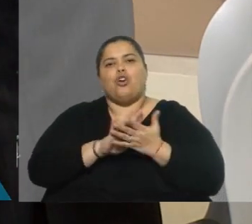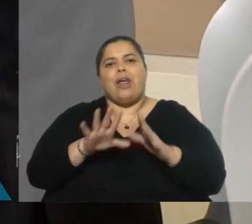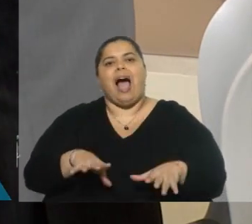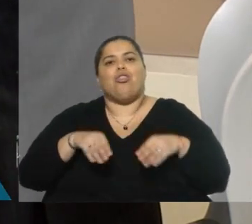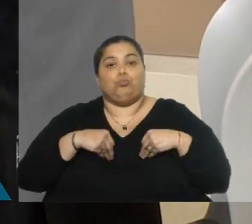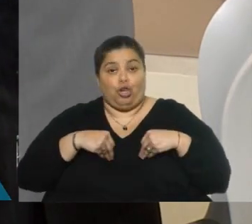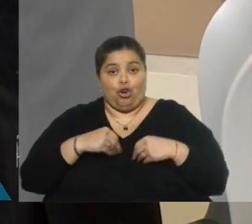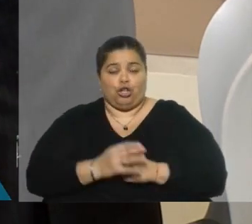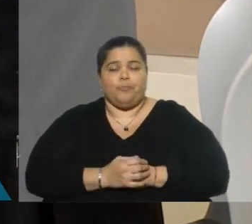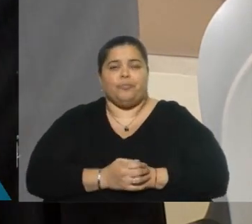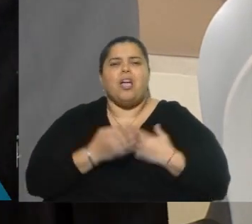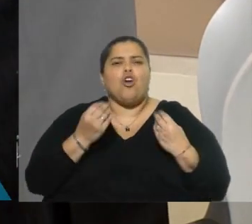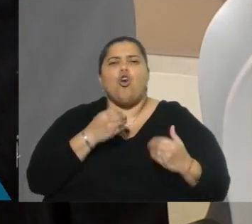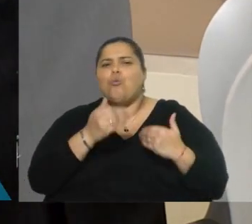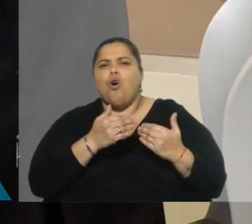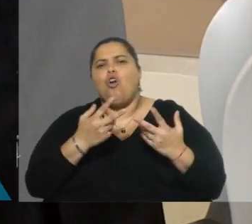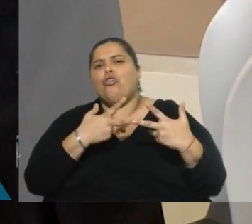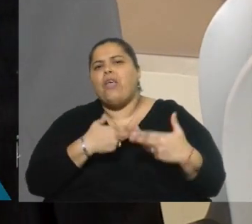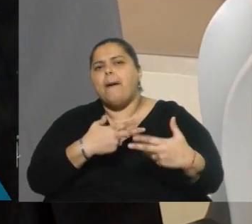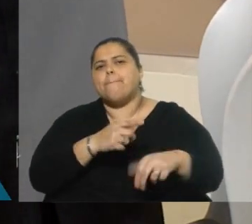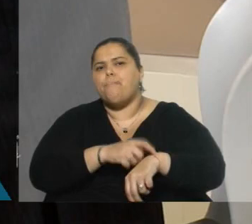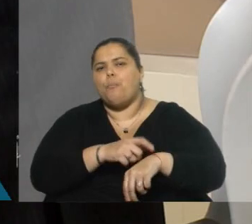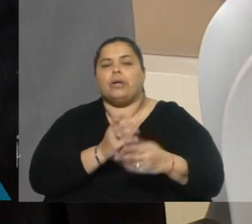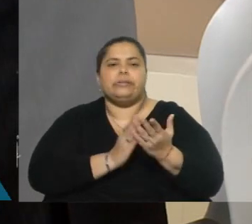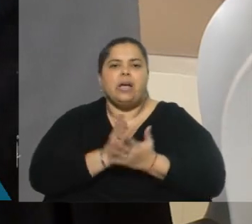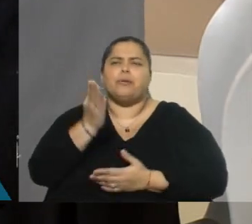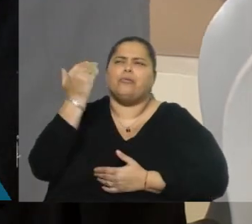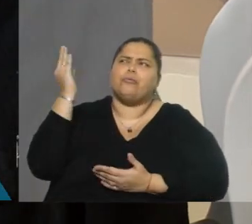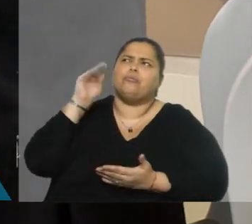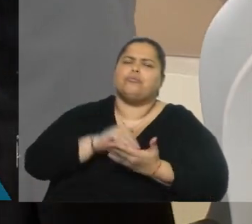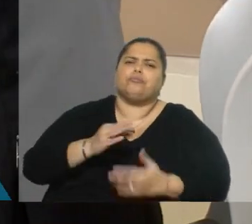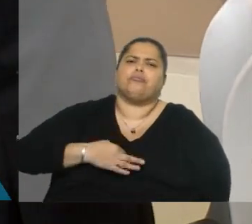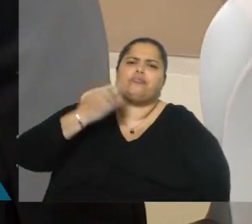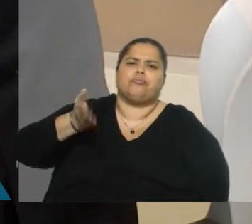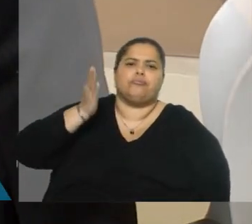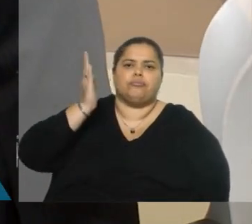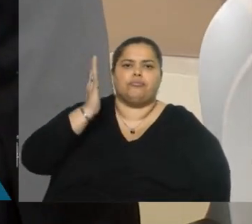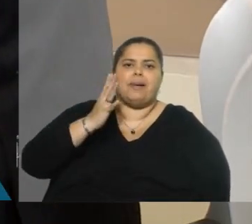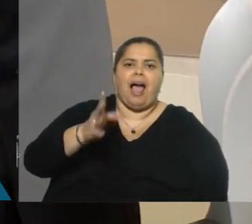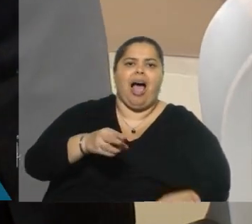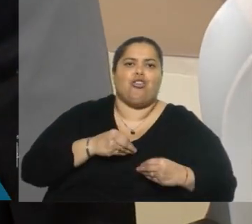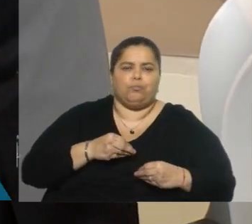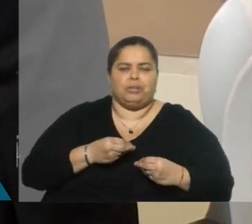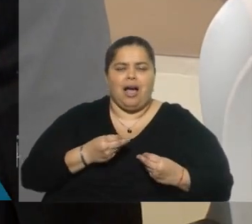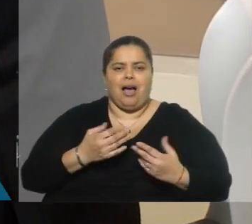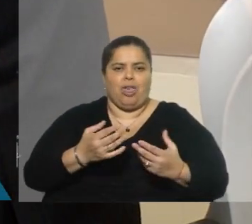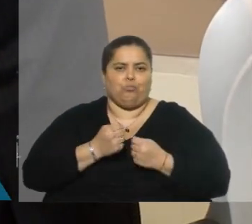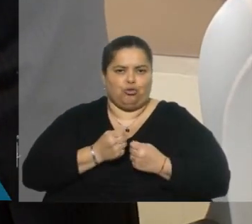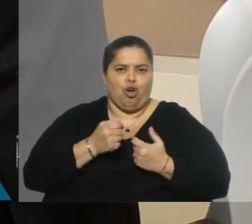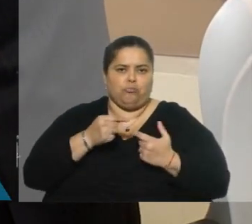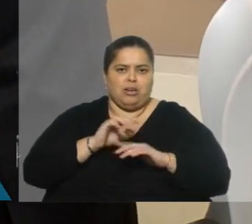Sí. ¿Cómo van los tiempos ahora? Porque siempre era un drama que uno se anotaba para adoptar a un niño y una niña y